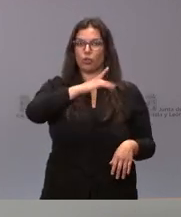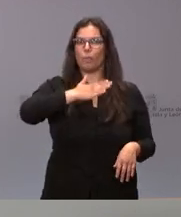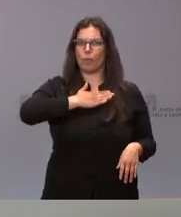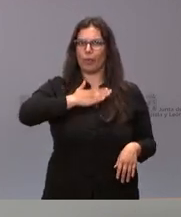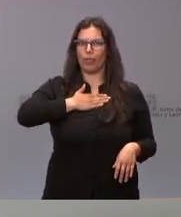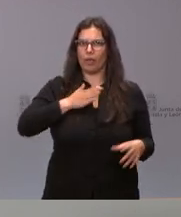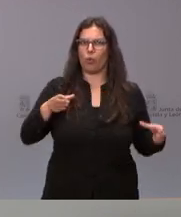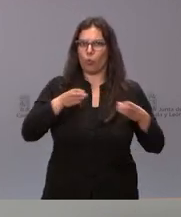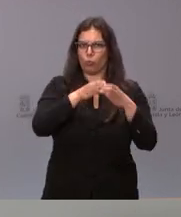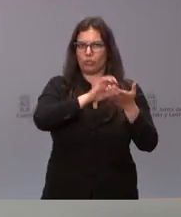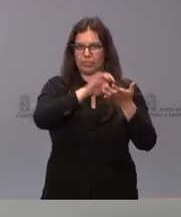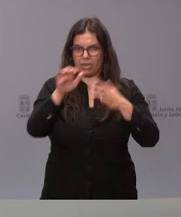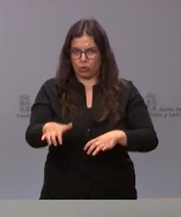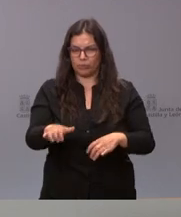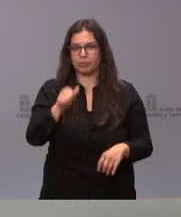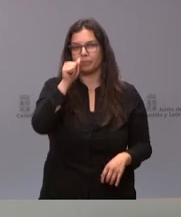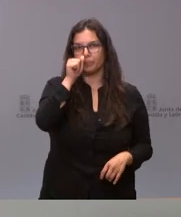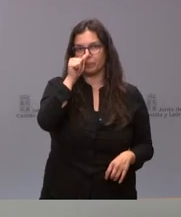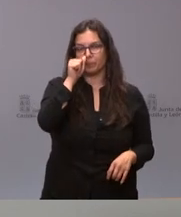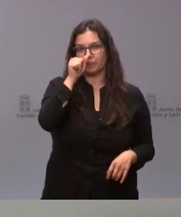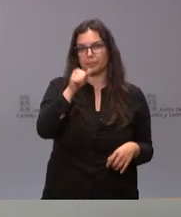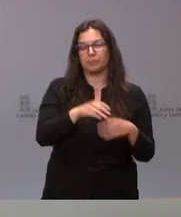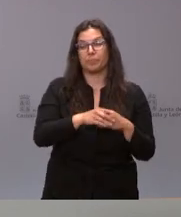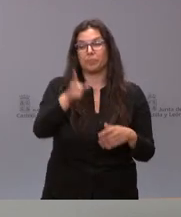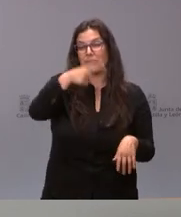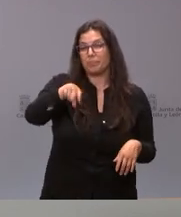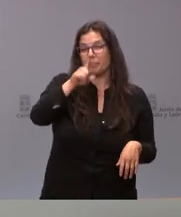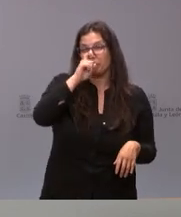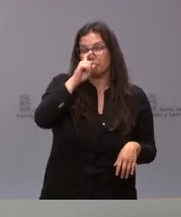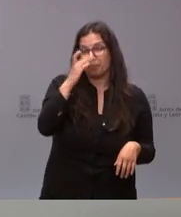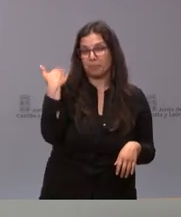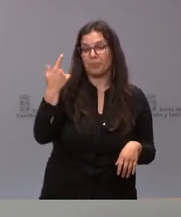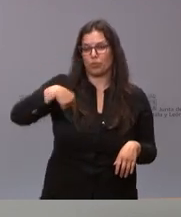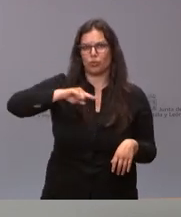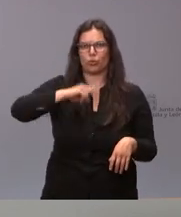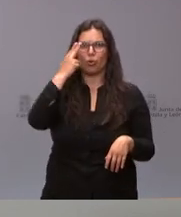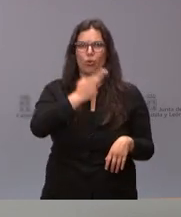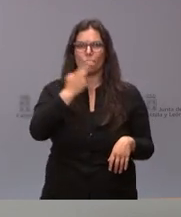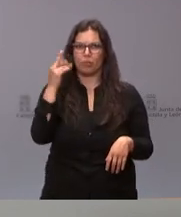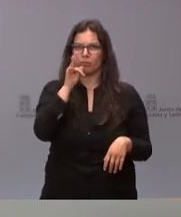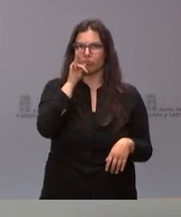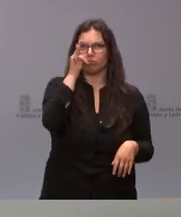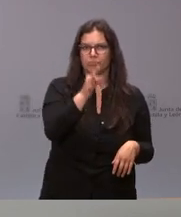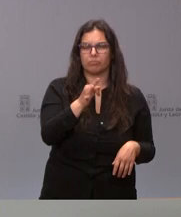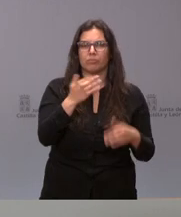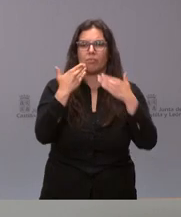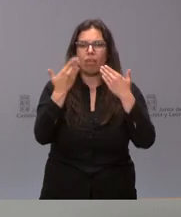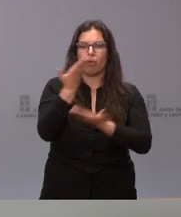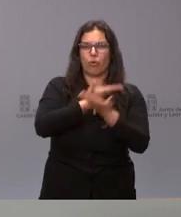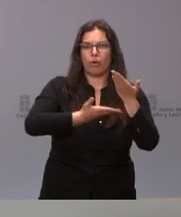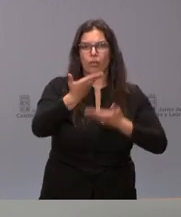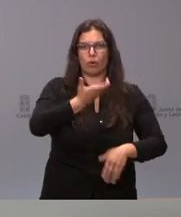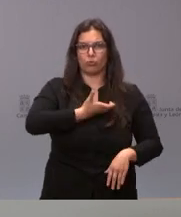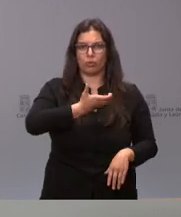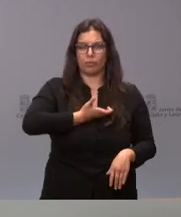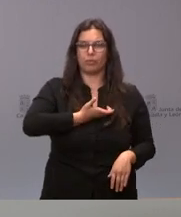Junta de Castilla y León. Como ustedes recordarán, comprometimos en su momento y en colaboración con el Ayuntamiento